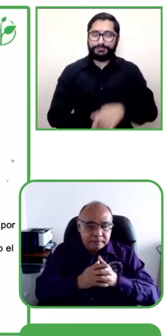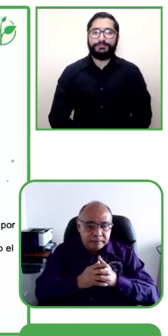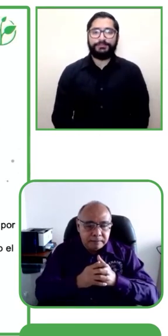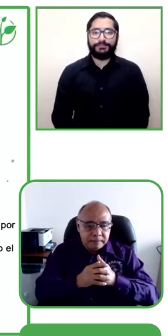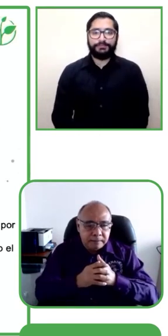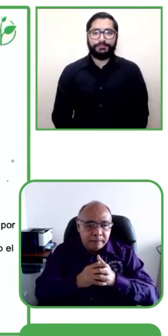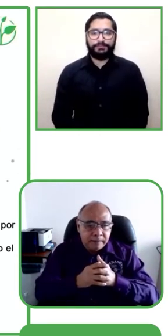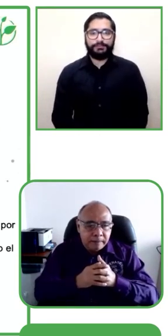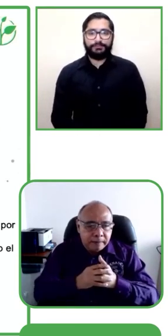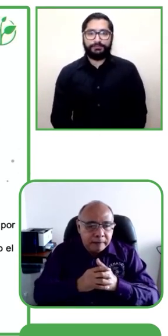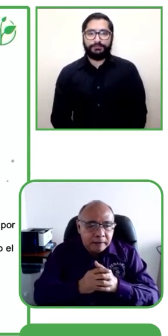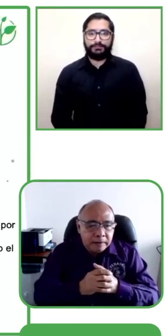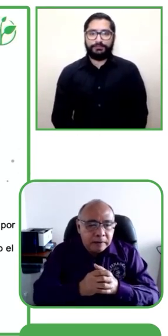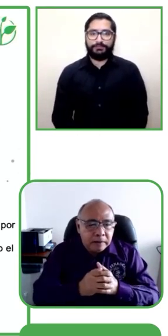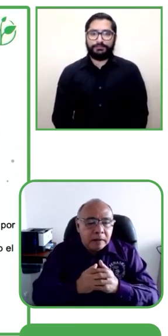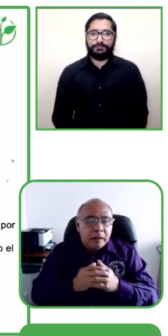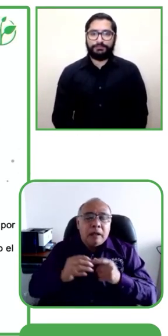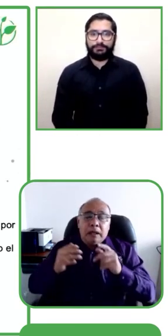Bueno, siguiente.